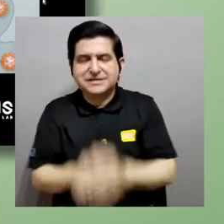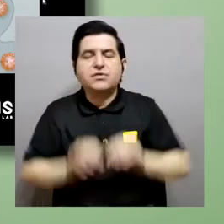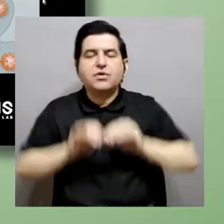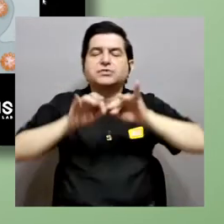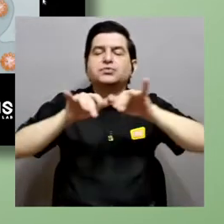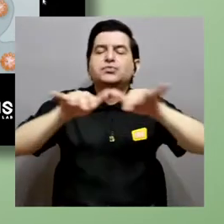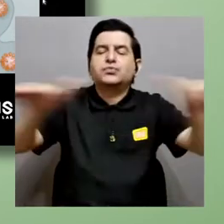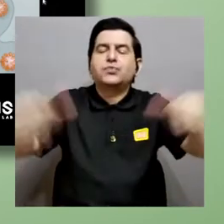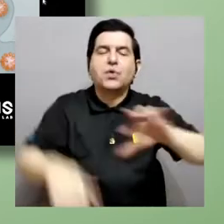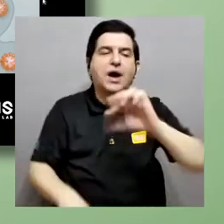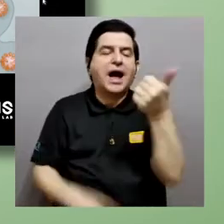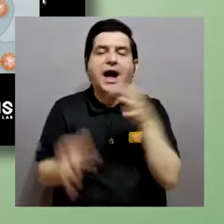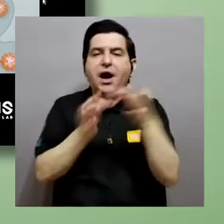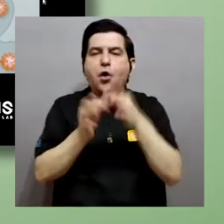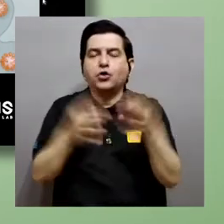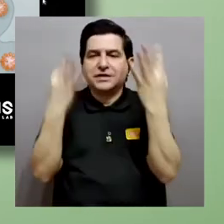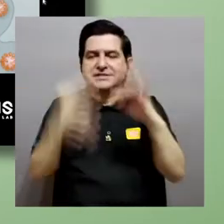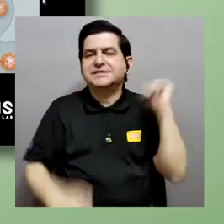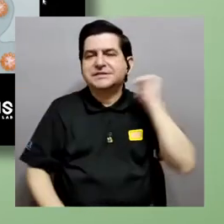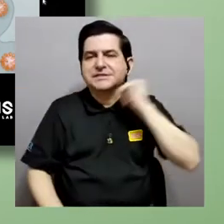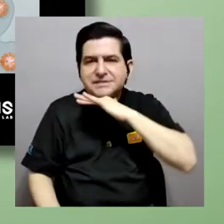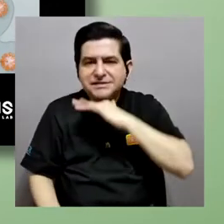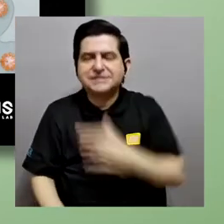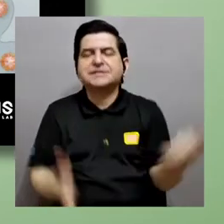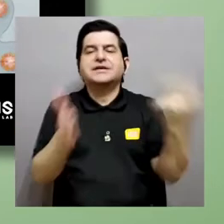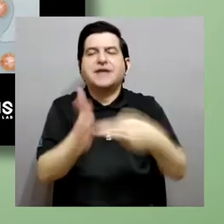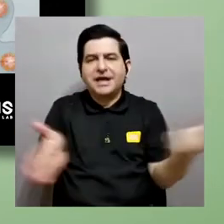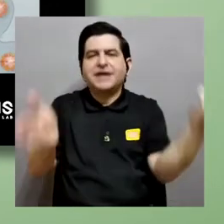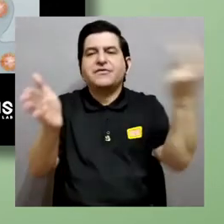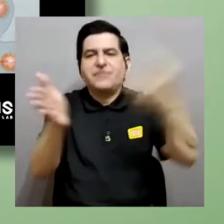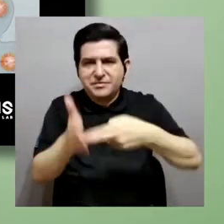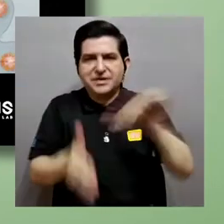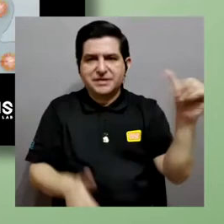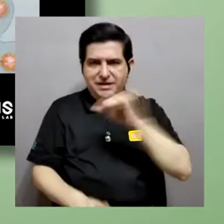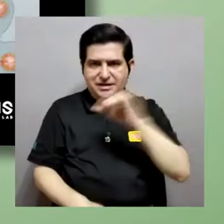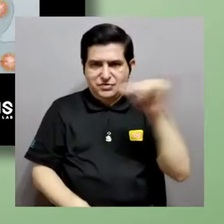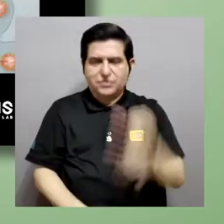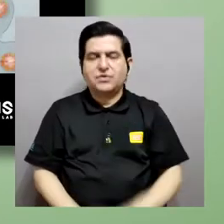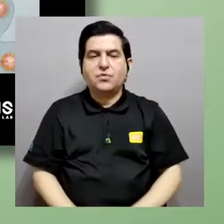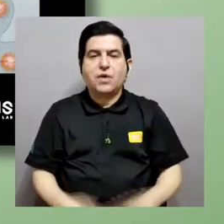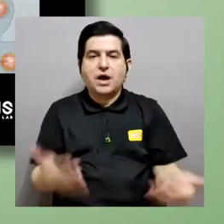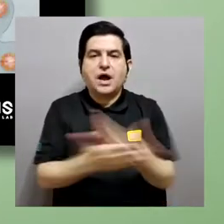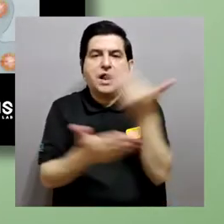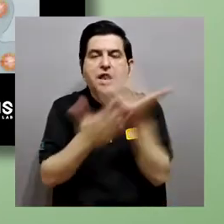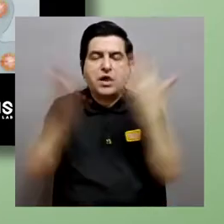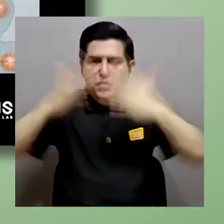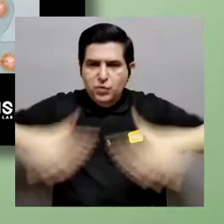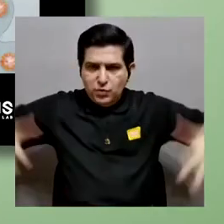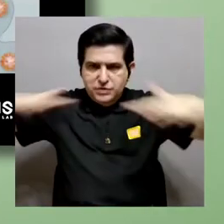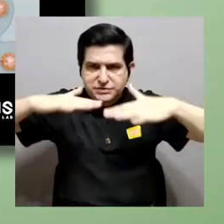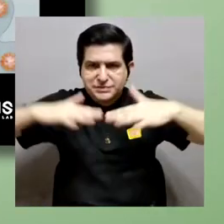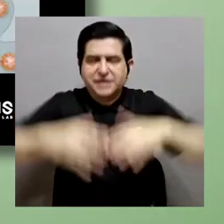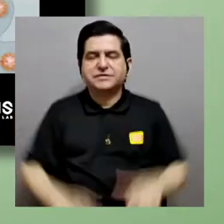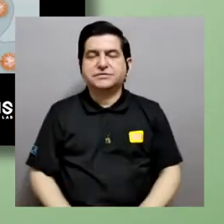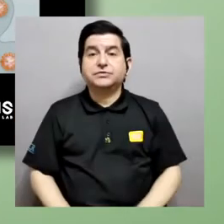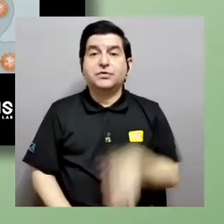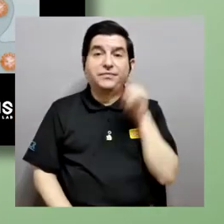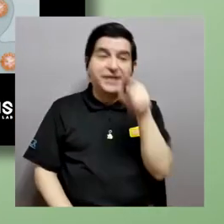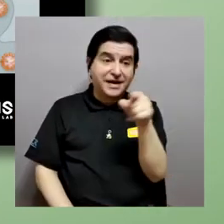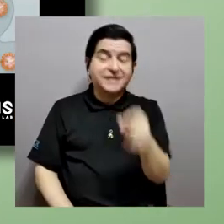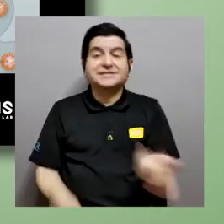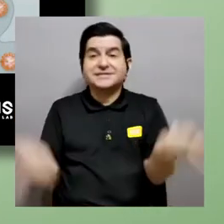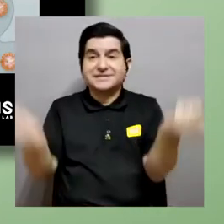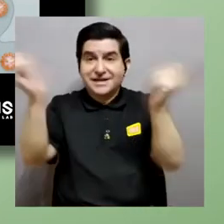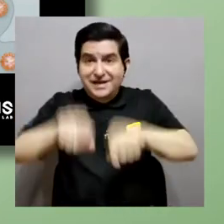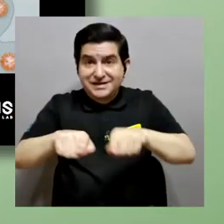otra célula, ¿verdad? Replicándose una vez más en estos nuevos hospederos, en estas nuevas células. Esto es básicamente, digamos, el proceso a muy